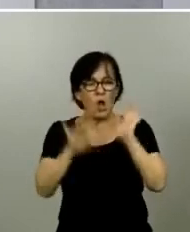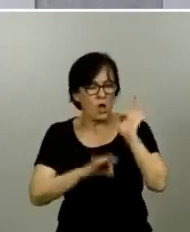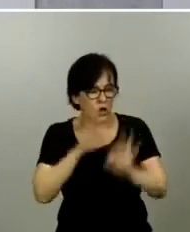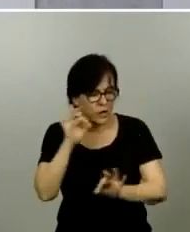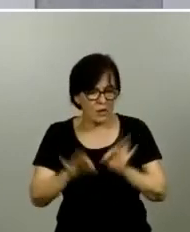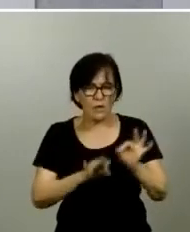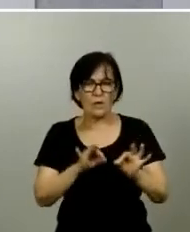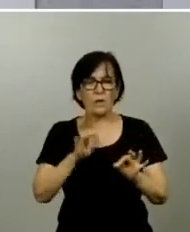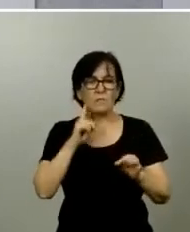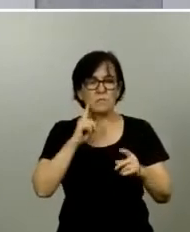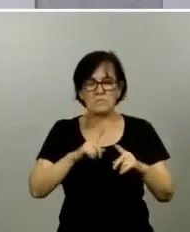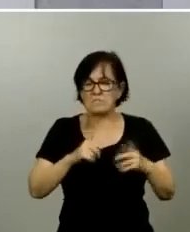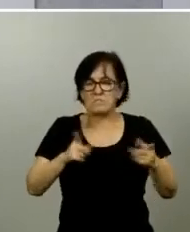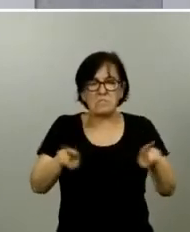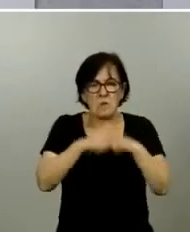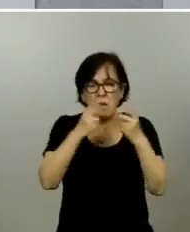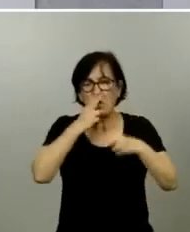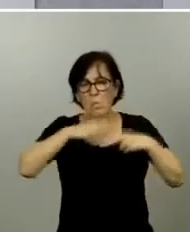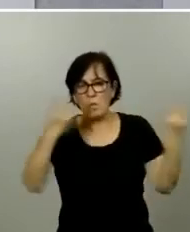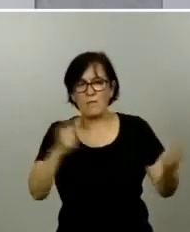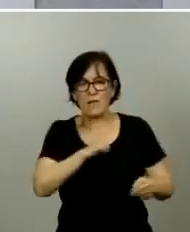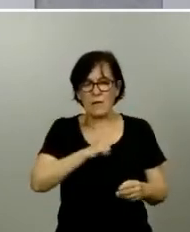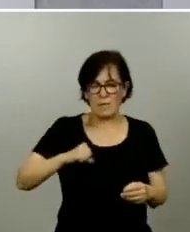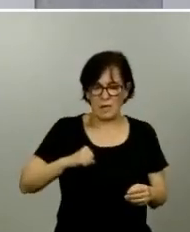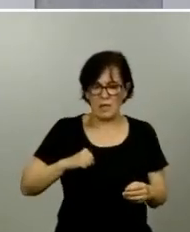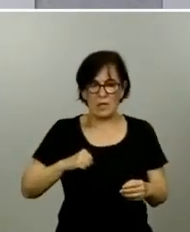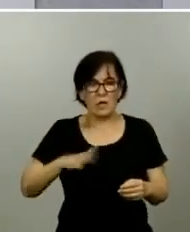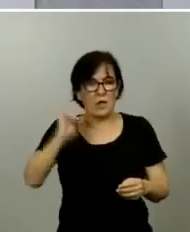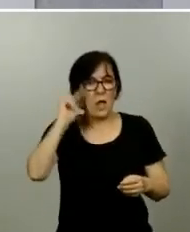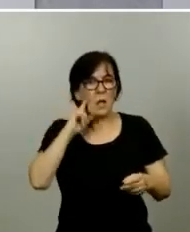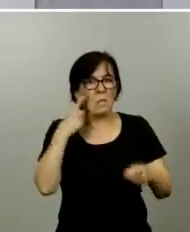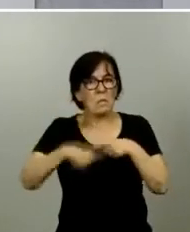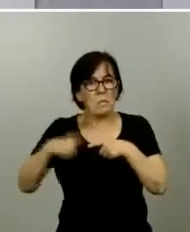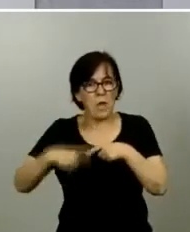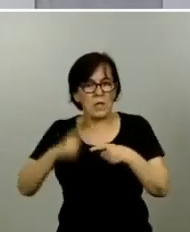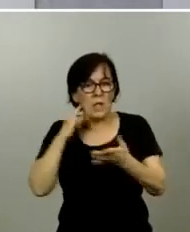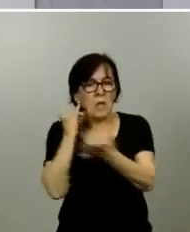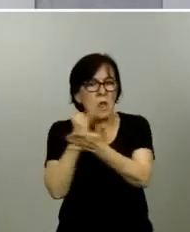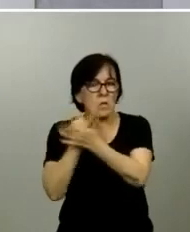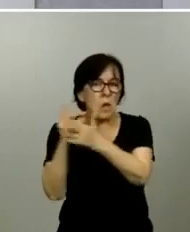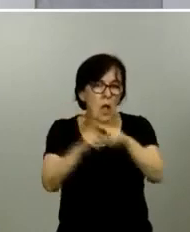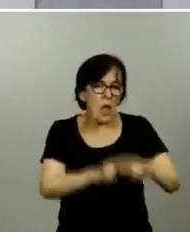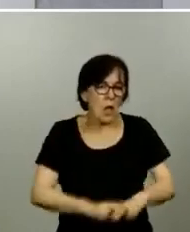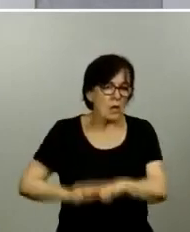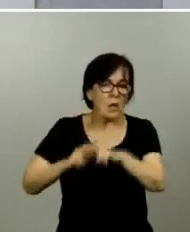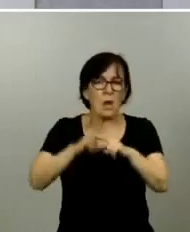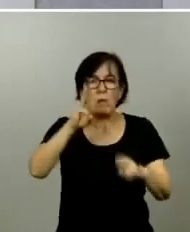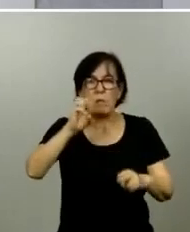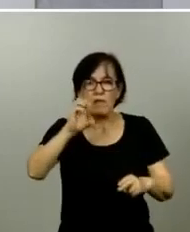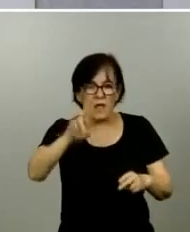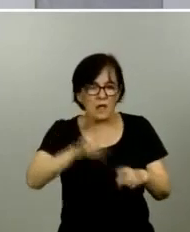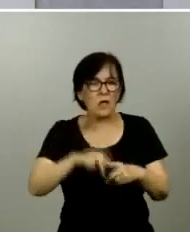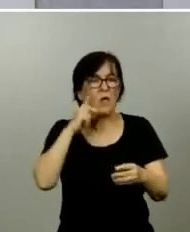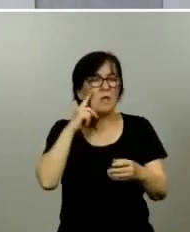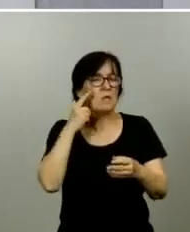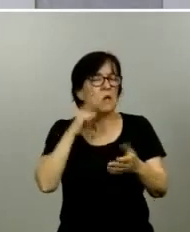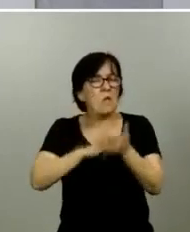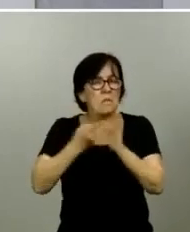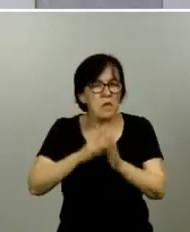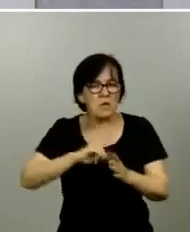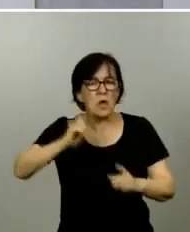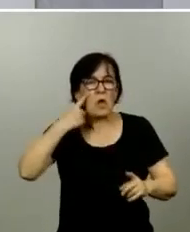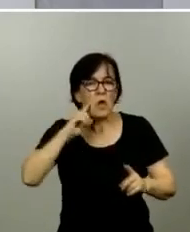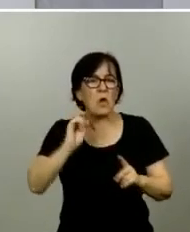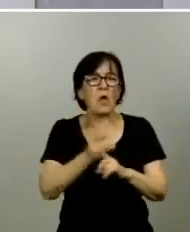naturaleza que sea pública o privada que disponga de material de testeo bien sean PCR o métodos análogos de diagnóstico bien sean test